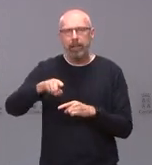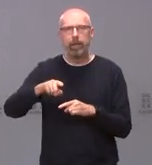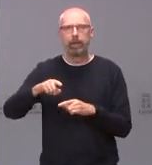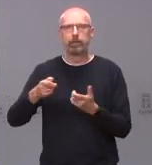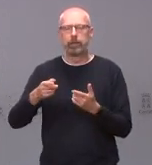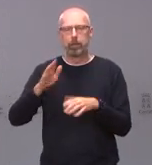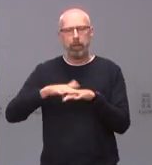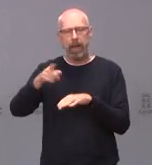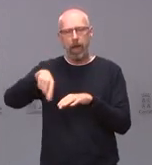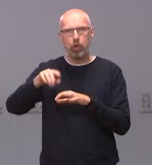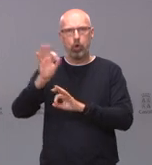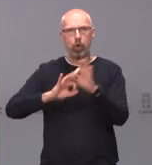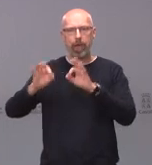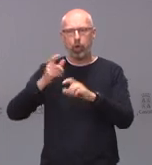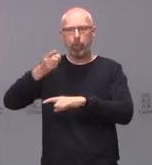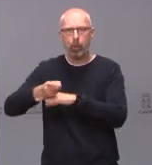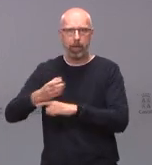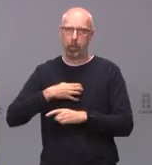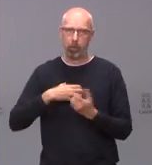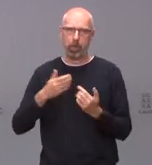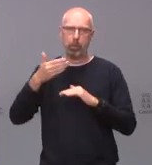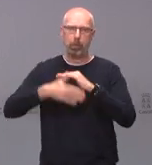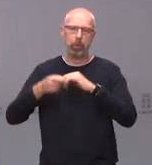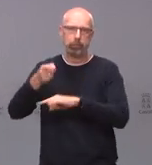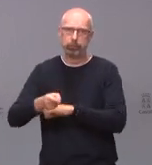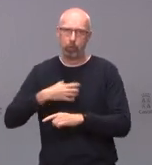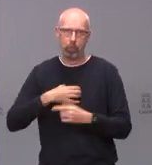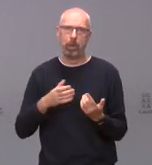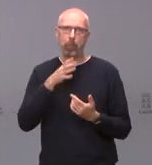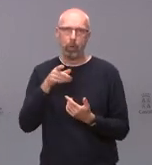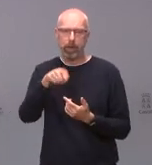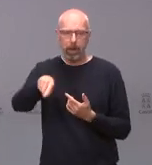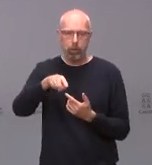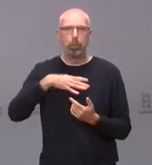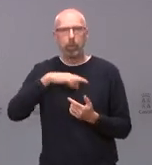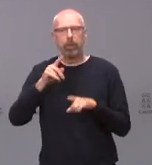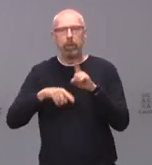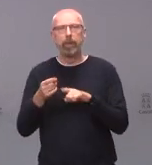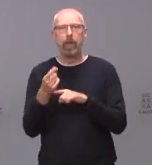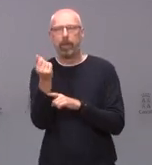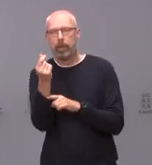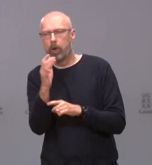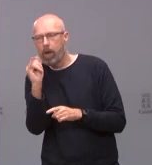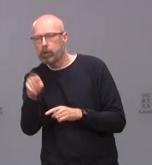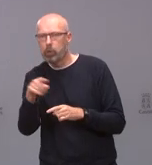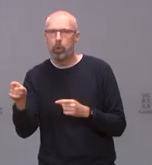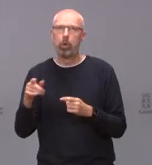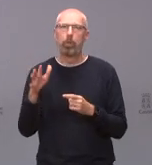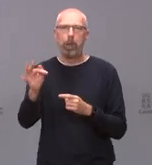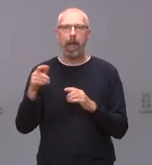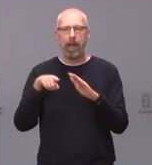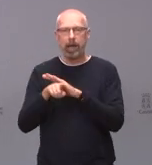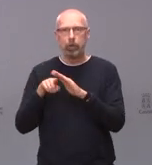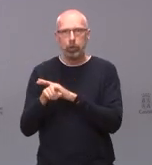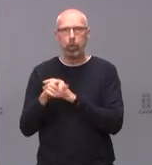su autoorganización imponerles un plazo cuando tienen pues las posibilidades económicas que tienen y las de gestión derivadas de la